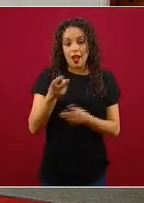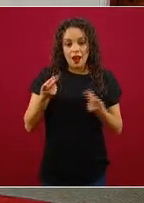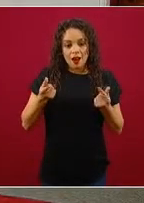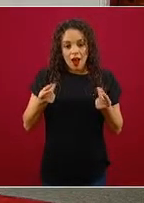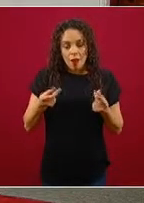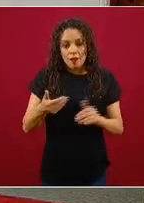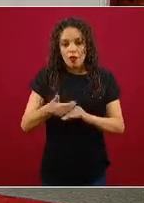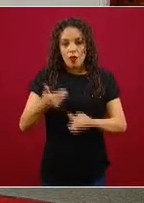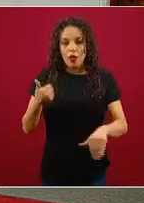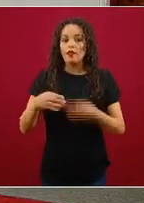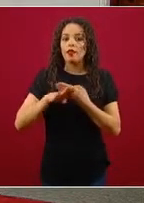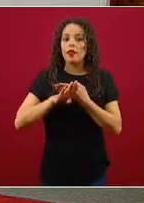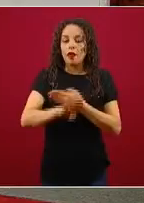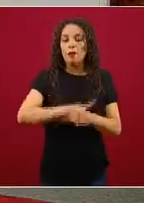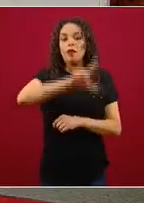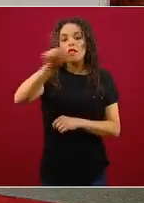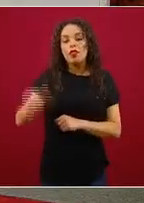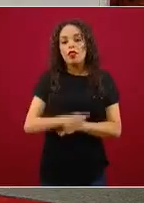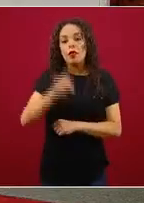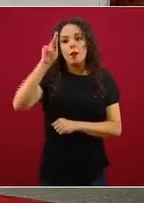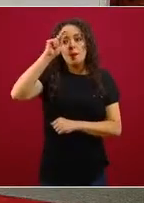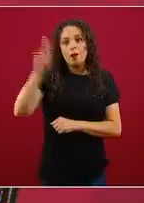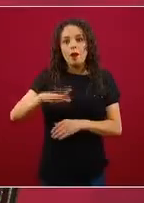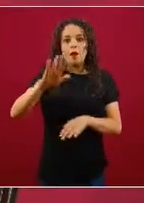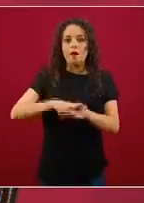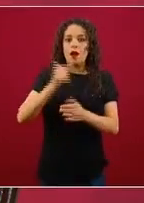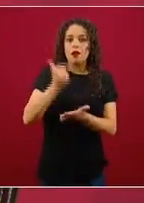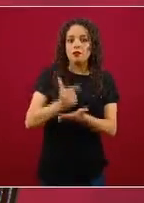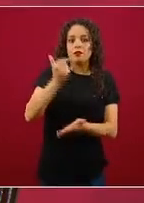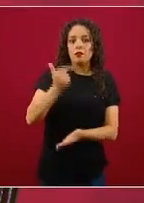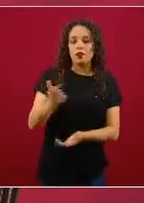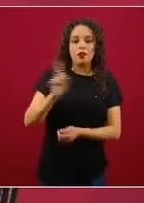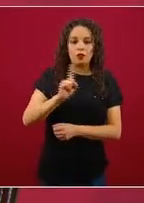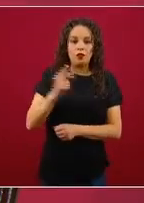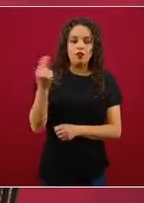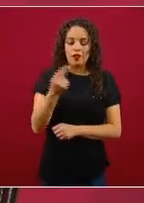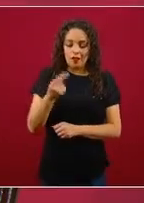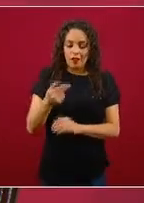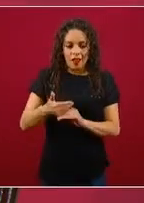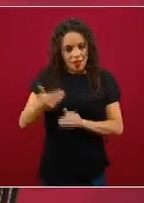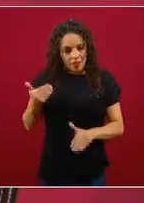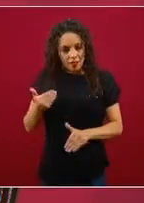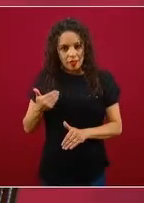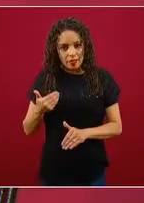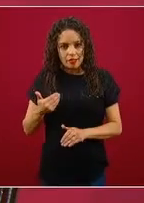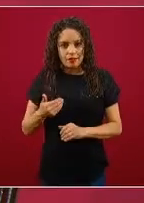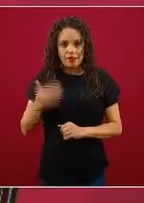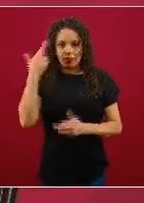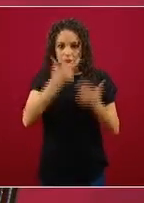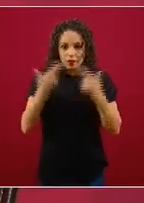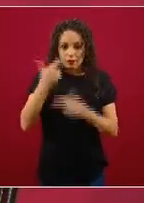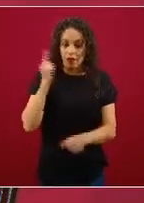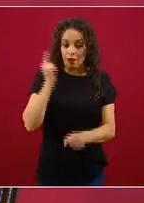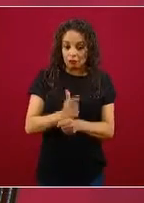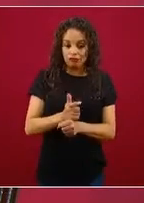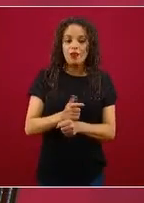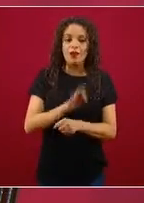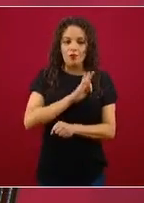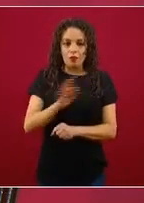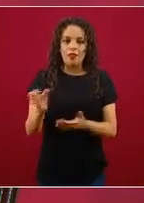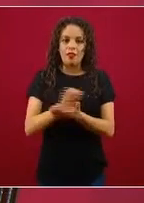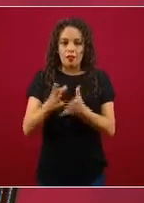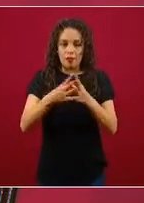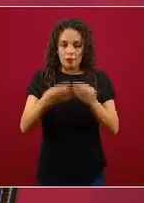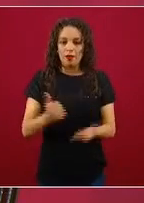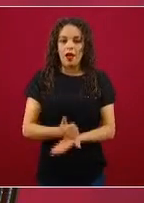complicaciones y tener una atención temprana. La atención intensiva en términos de aquellos grupos, como ya señalaba,